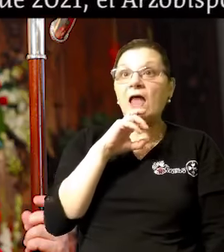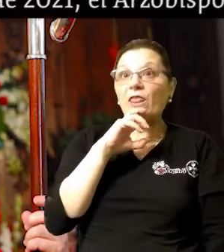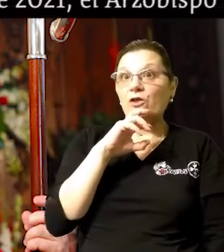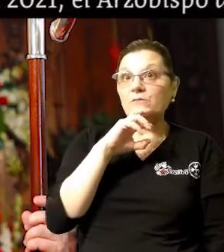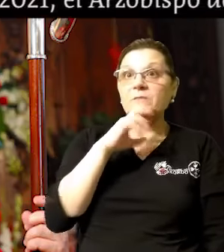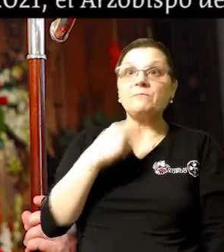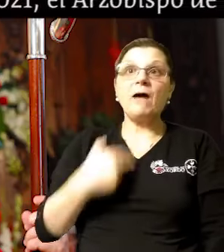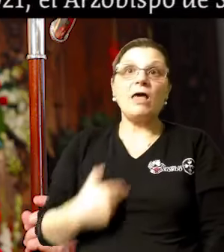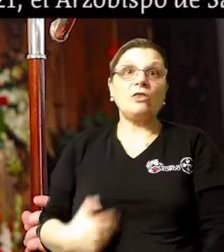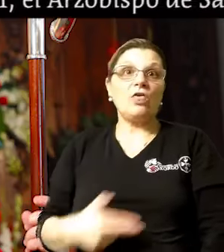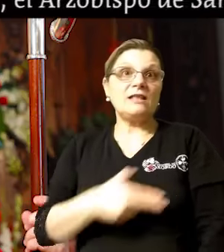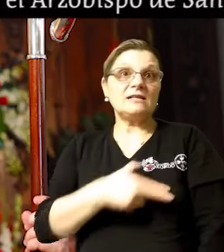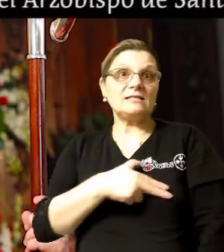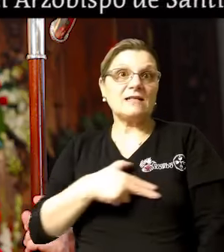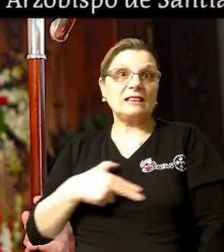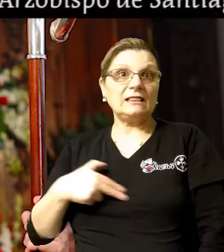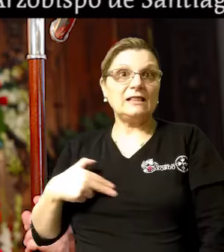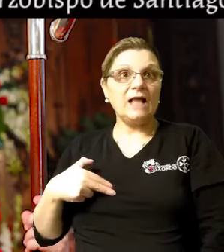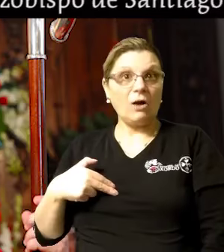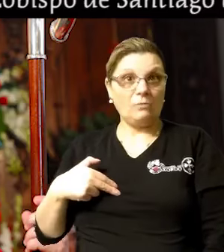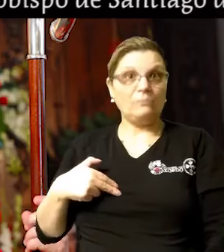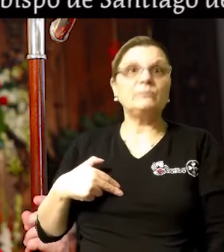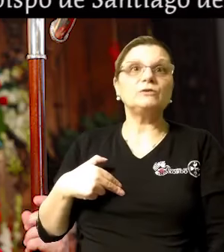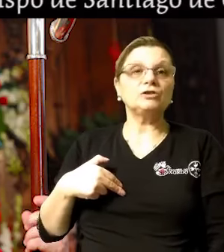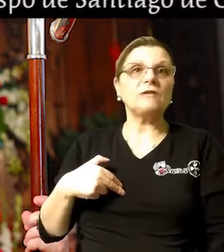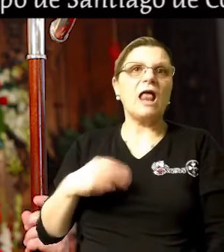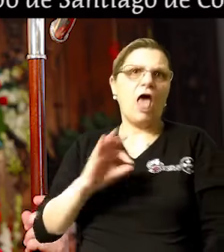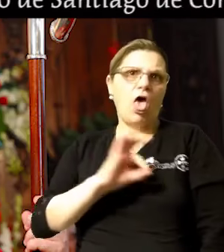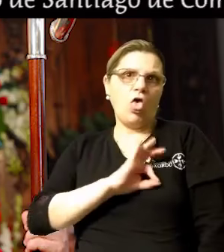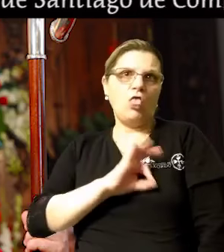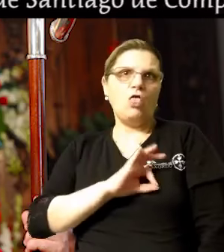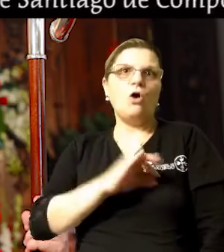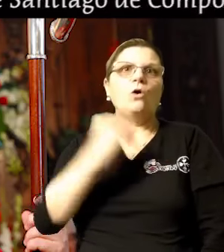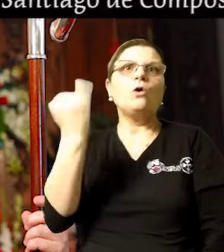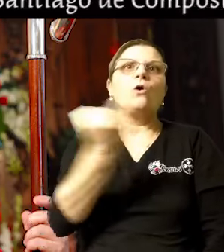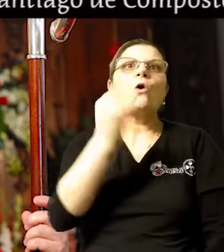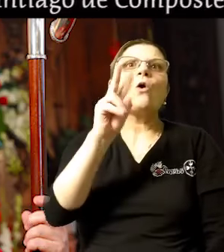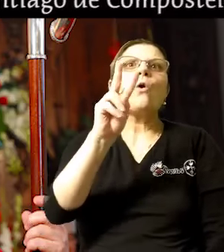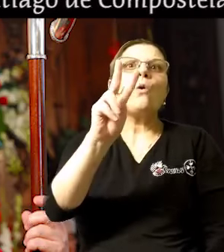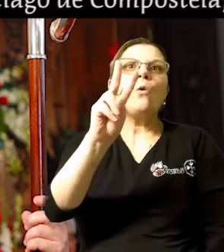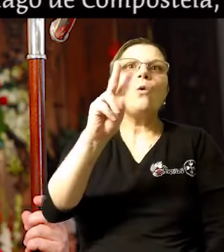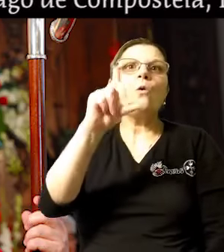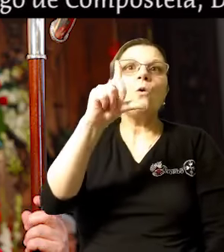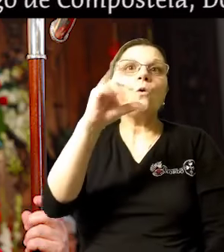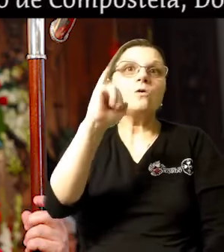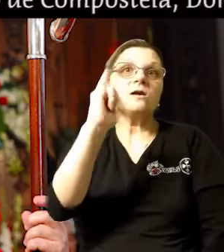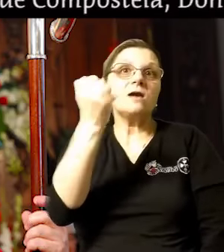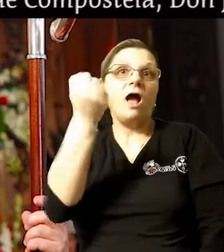el arzobispo de Santiago de Compostela, don Julián